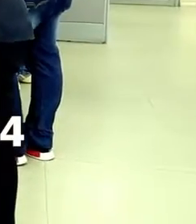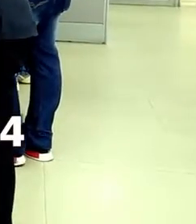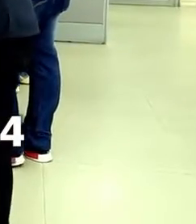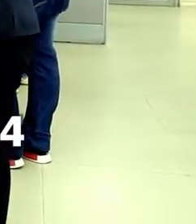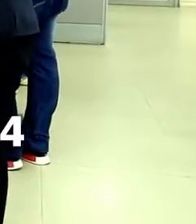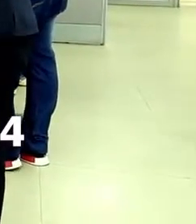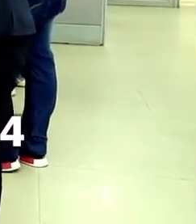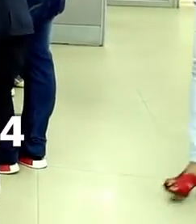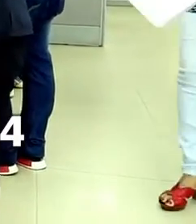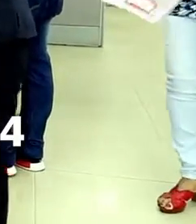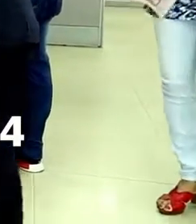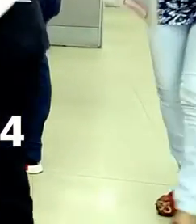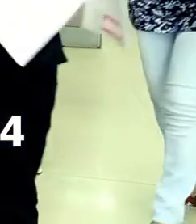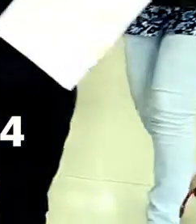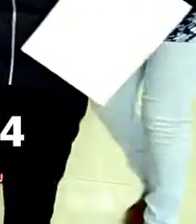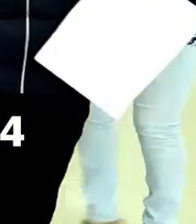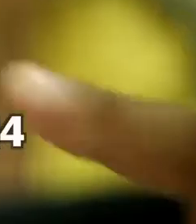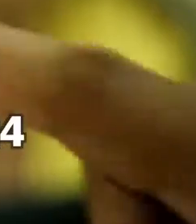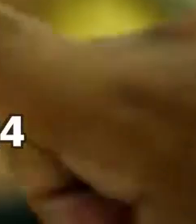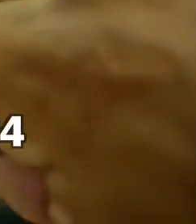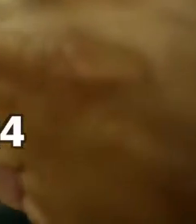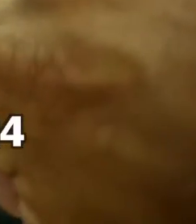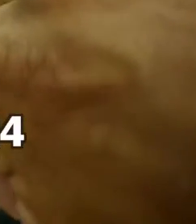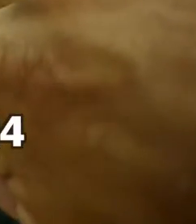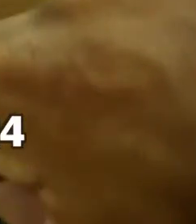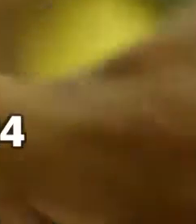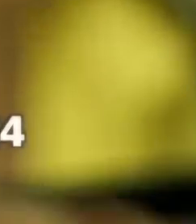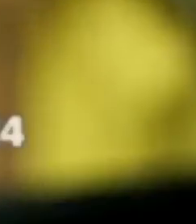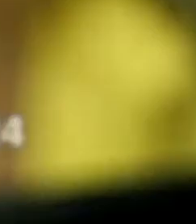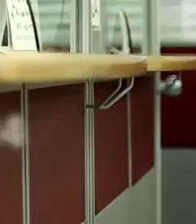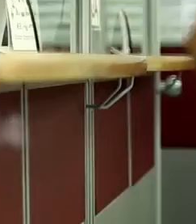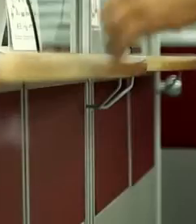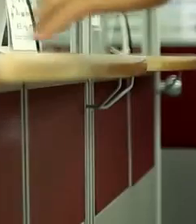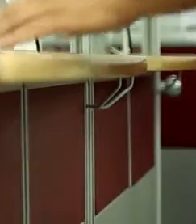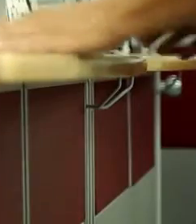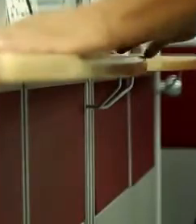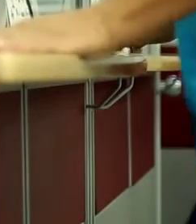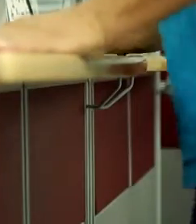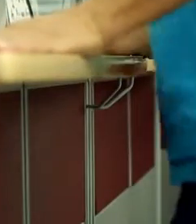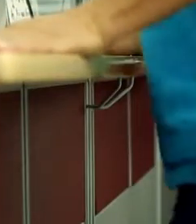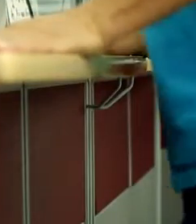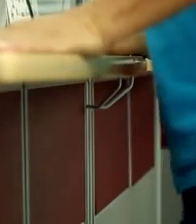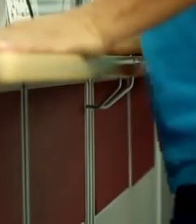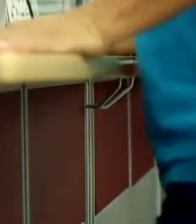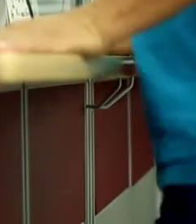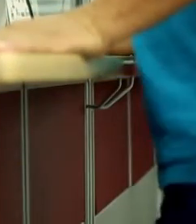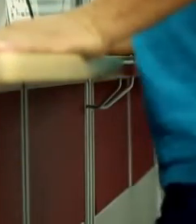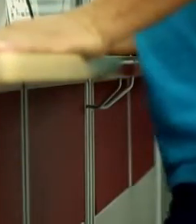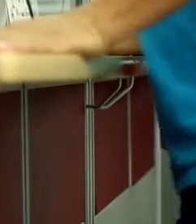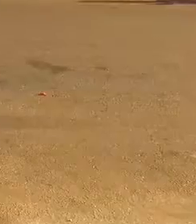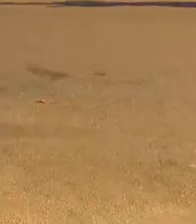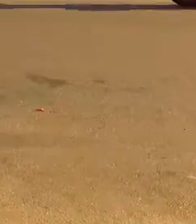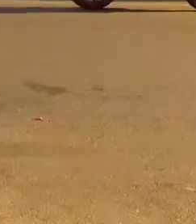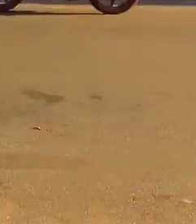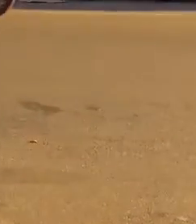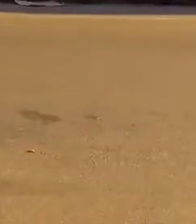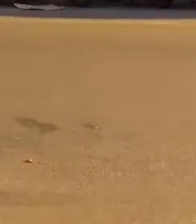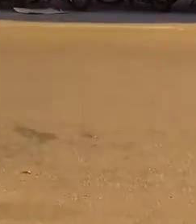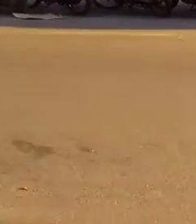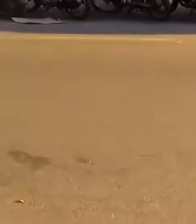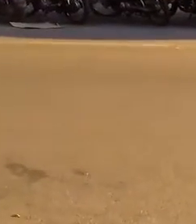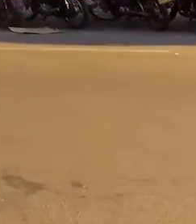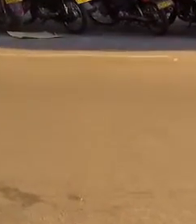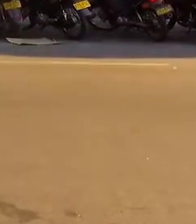-0202, extensiones 205, 202 y 224, o visítenos en la calle 49, número